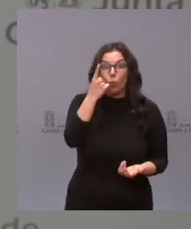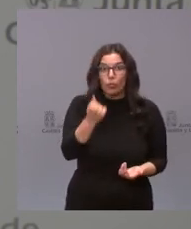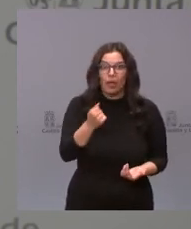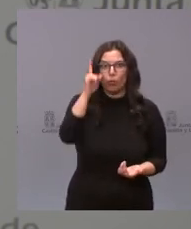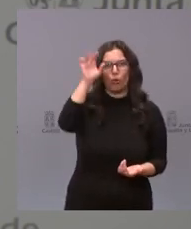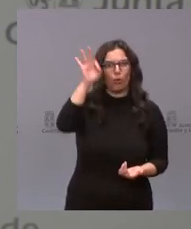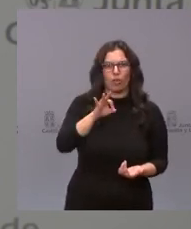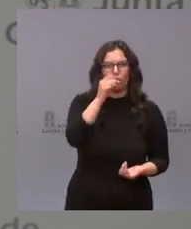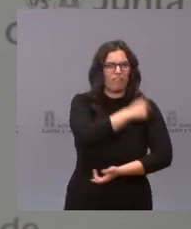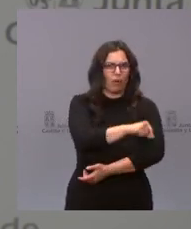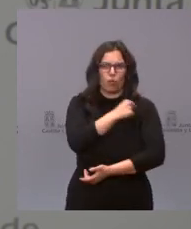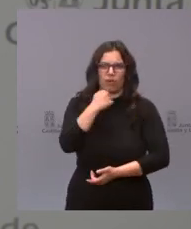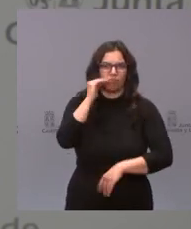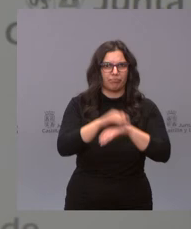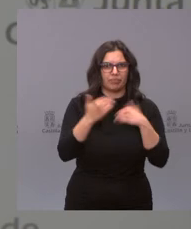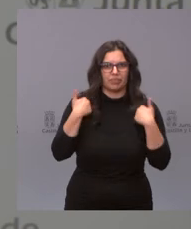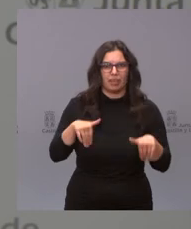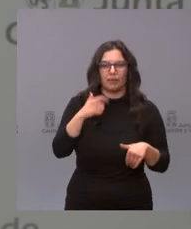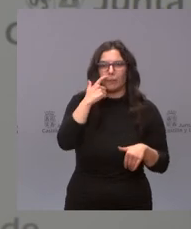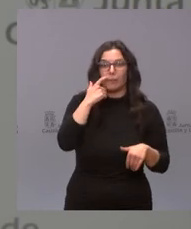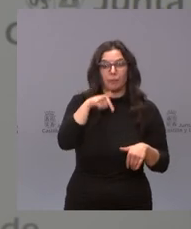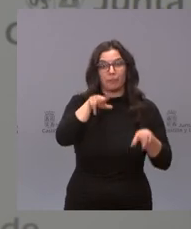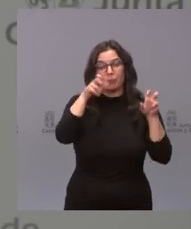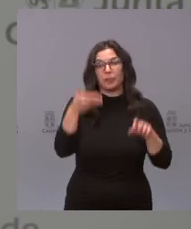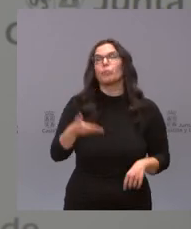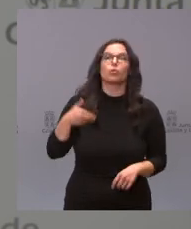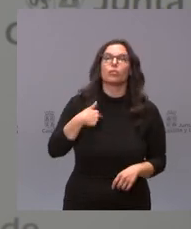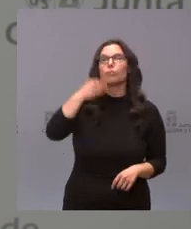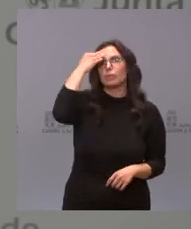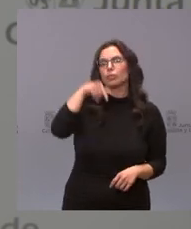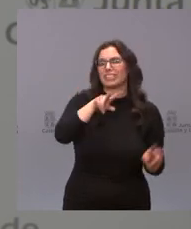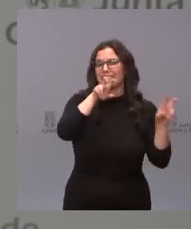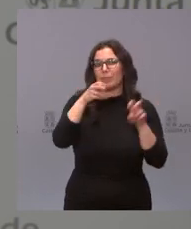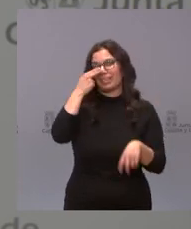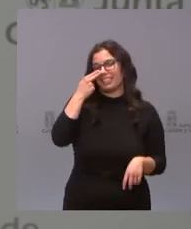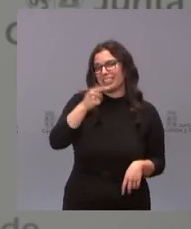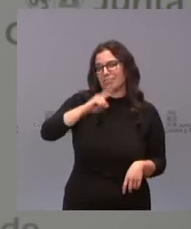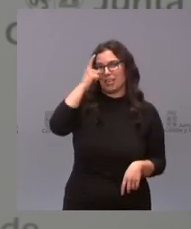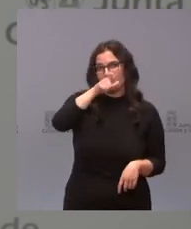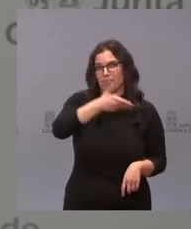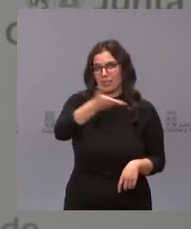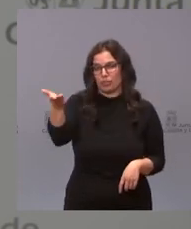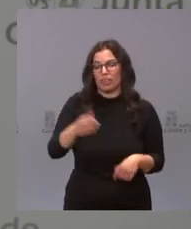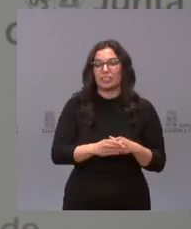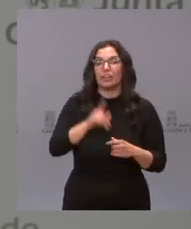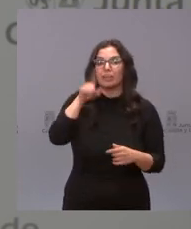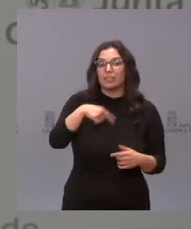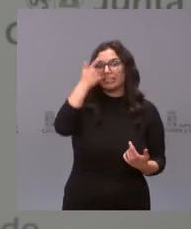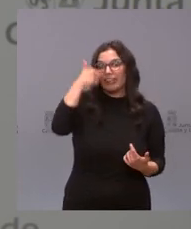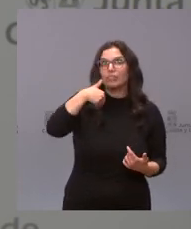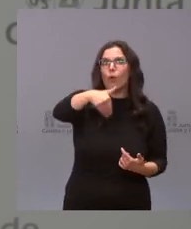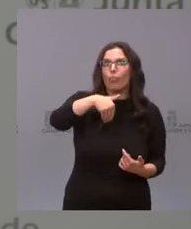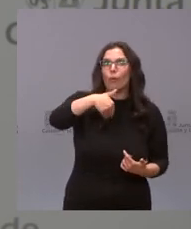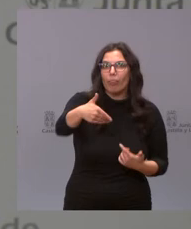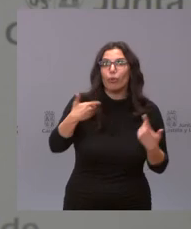día bueno cuestiones que son muy importantes y que creo que seguramente serán los temas que más interesen a los ciudadanos a ver cuándo les van a poder vacunar